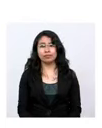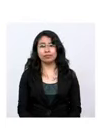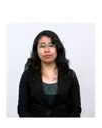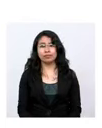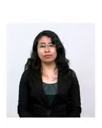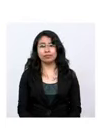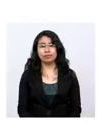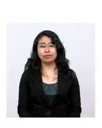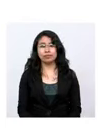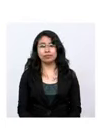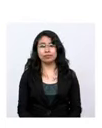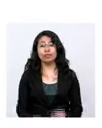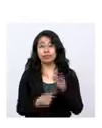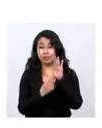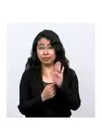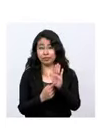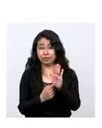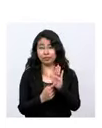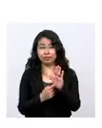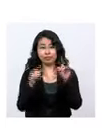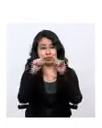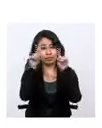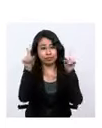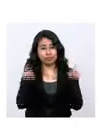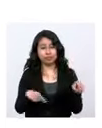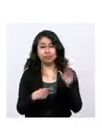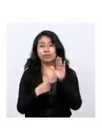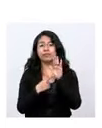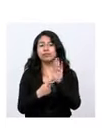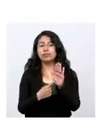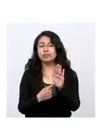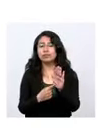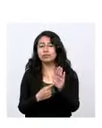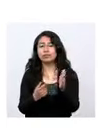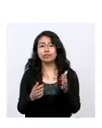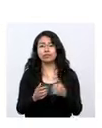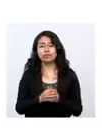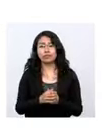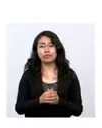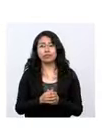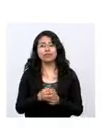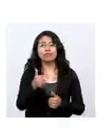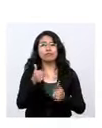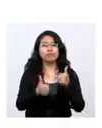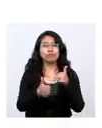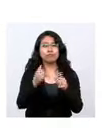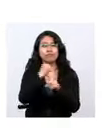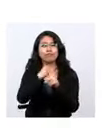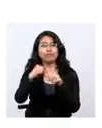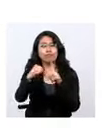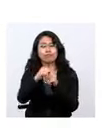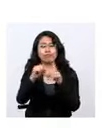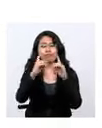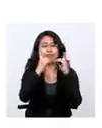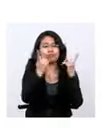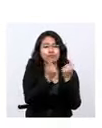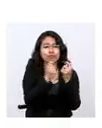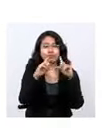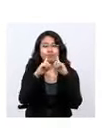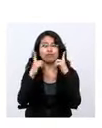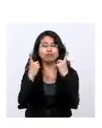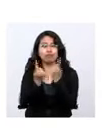Y este gráfico nos muestra cuál es situación por departamento